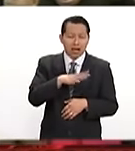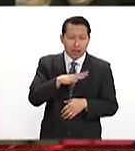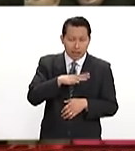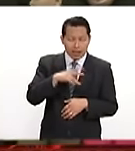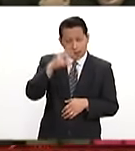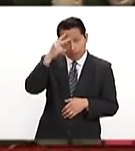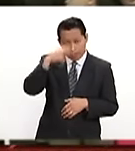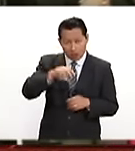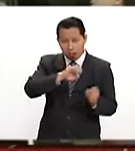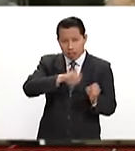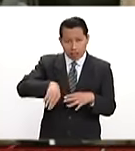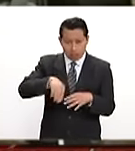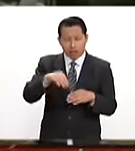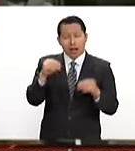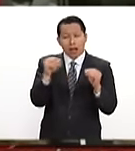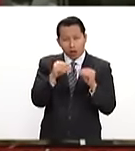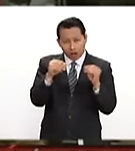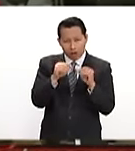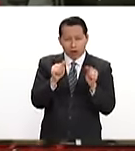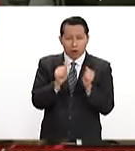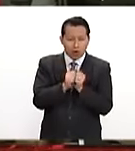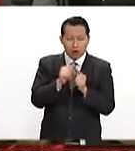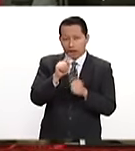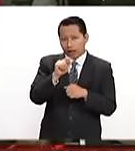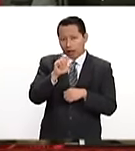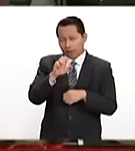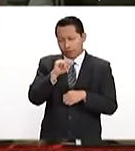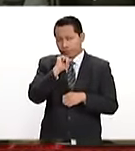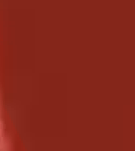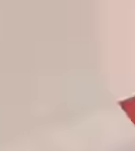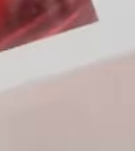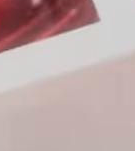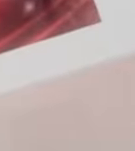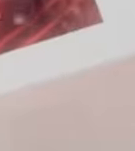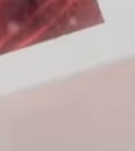a México en las negociaciones del TLC.